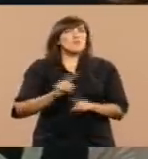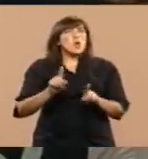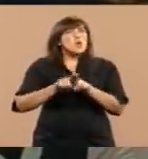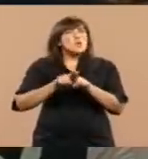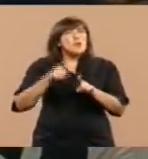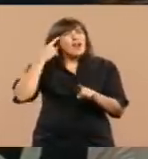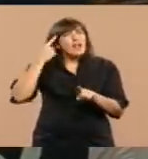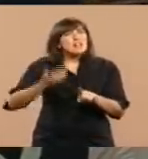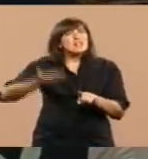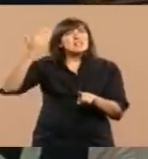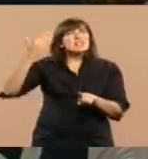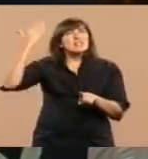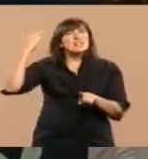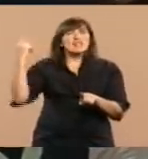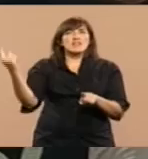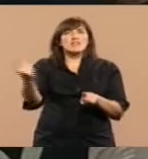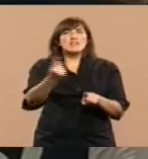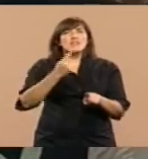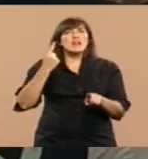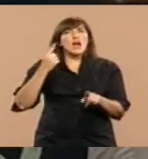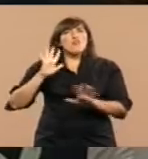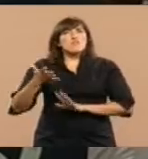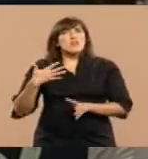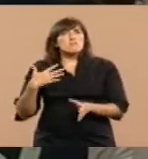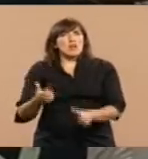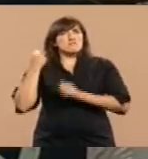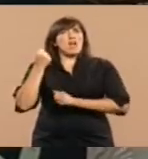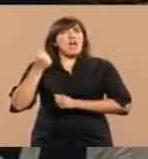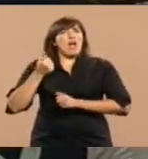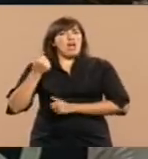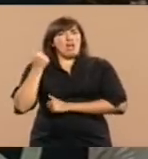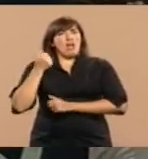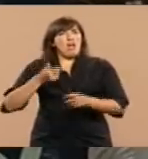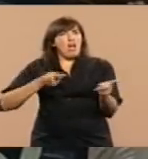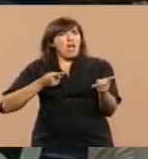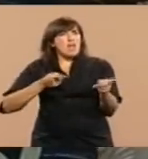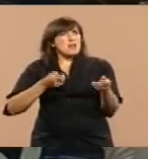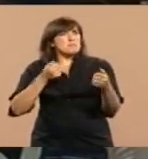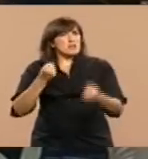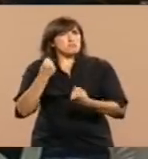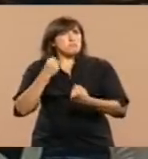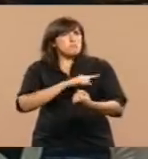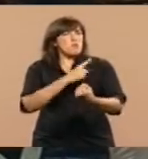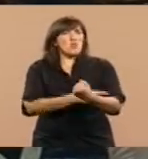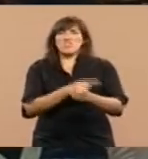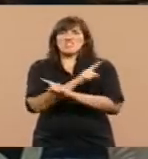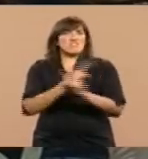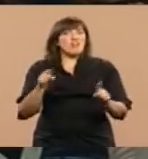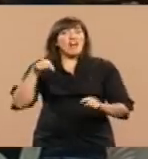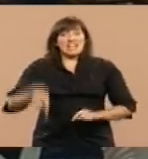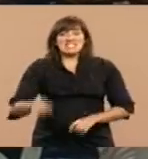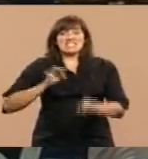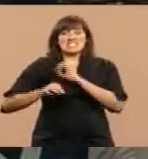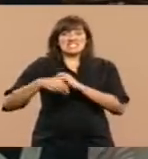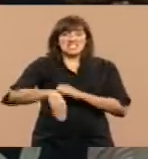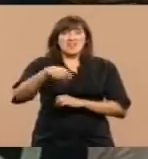tiempos de los que tengan las armas más poderosas. Veremos muchos cambios en este